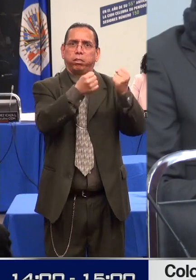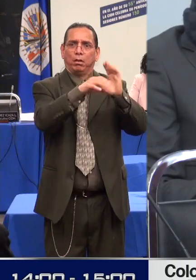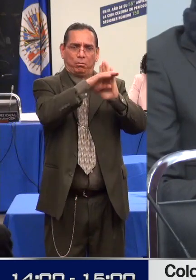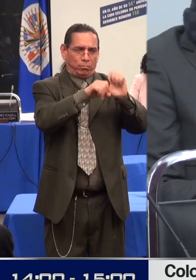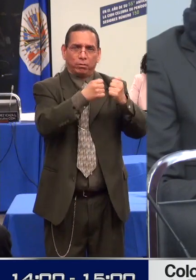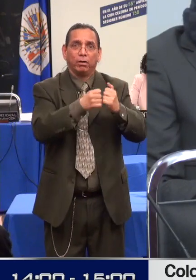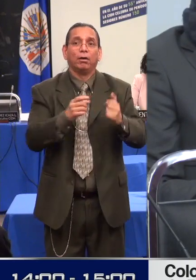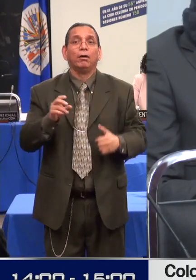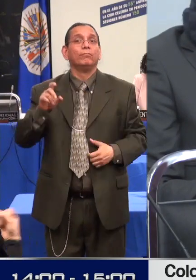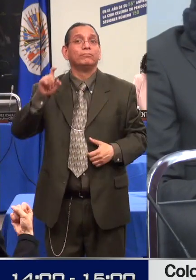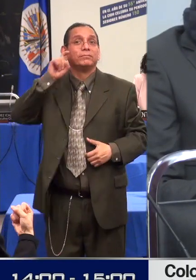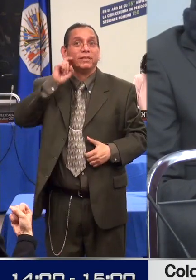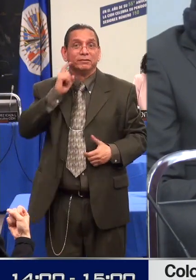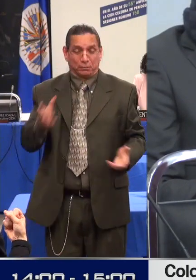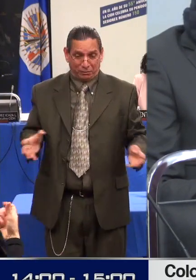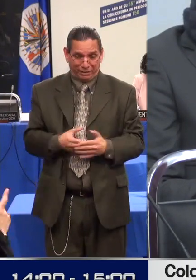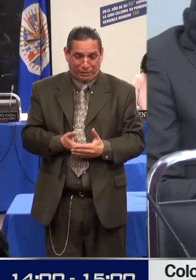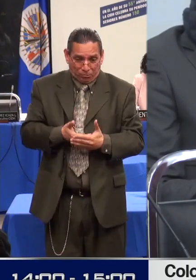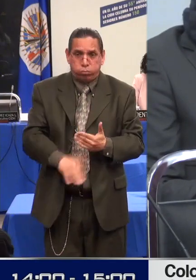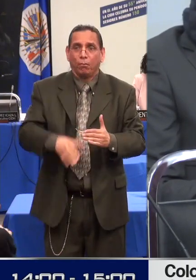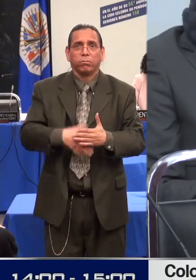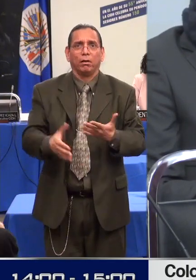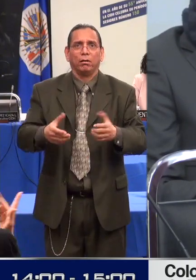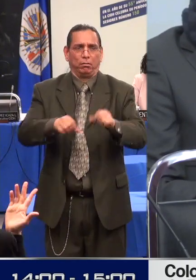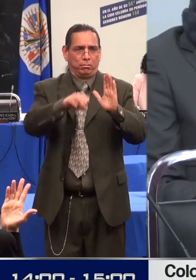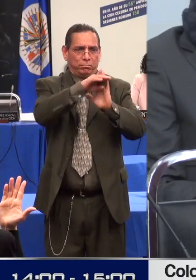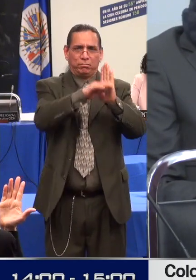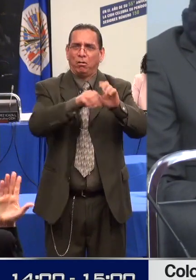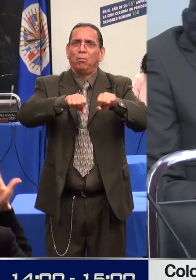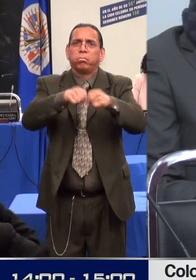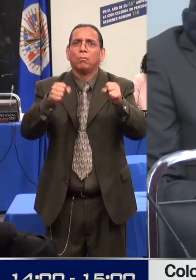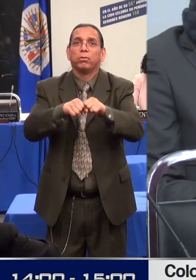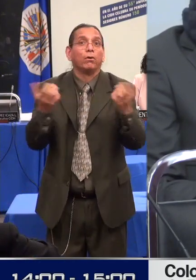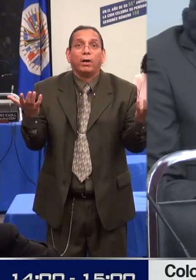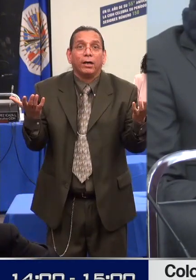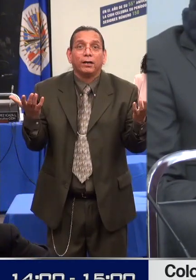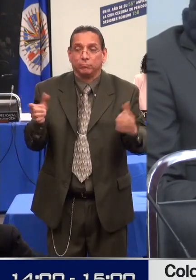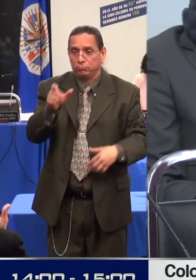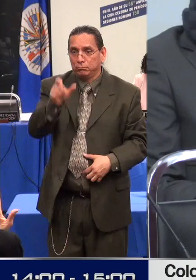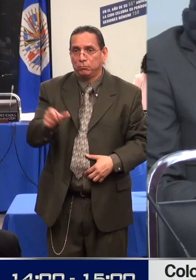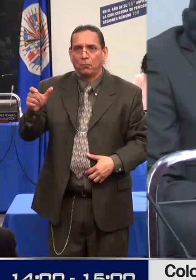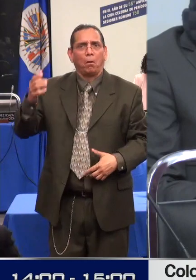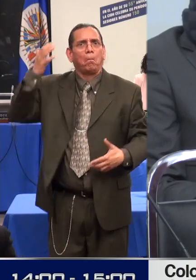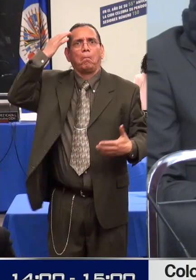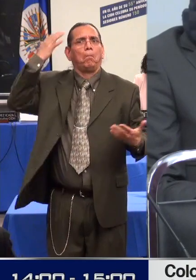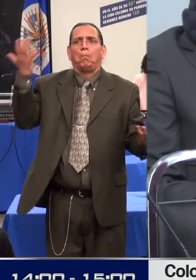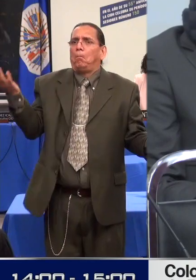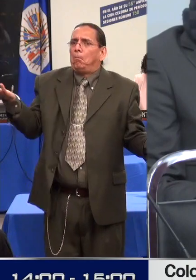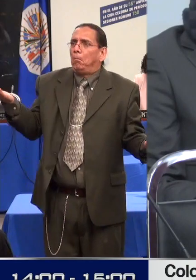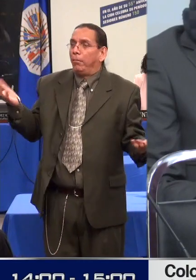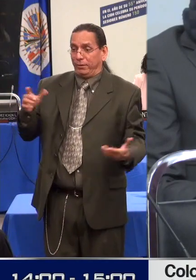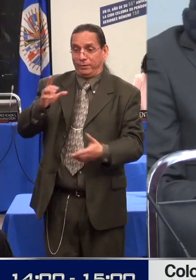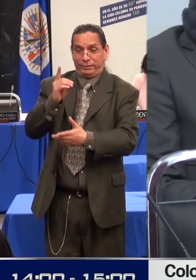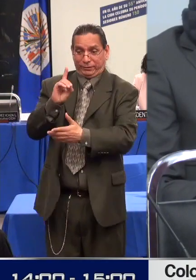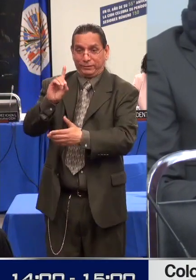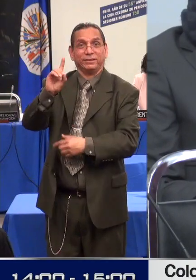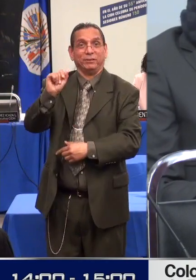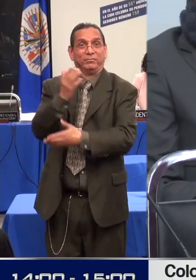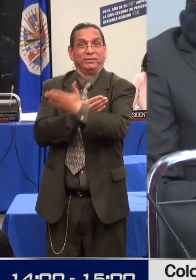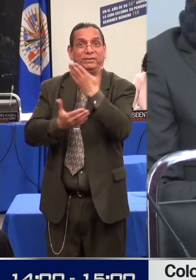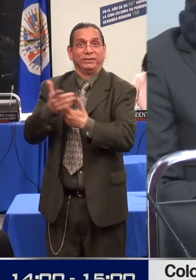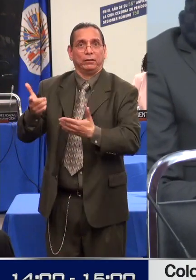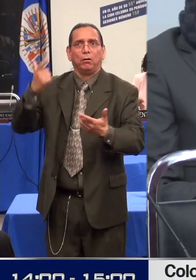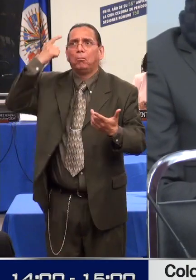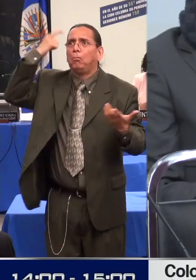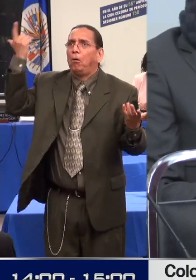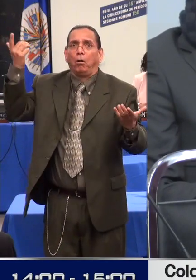que se presentan en Colombia, que son además legitimadas por un marco jurídico que avala la sustracción absoluta de la capacidad jurídica